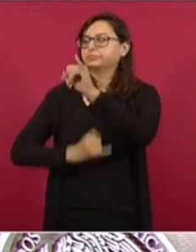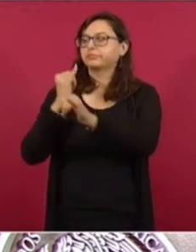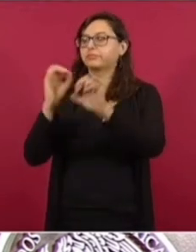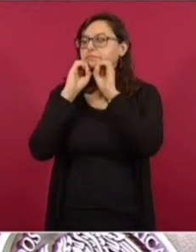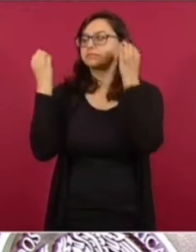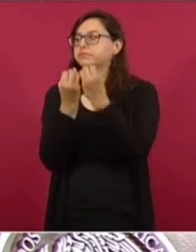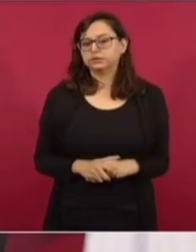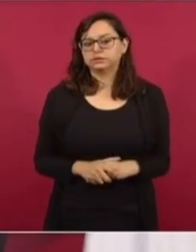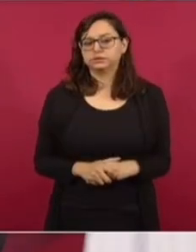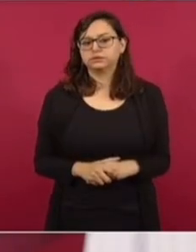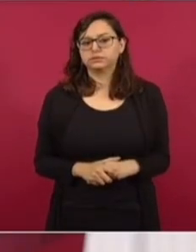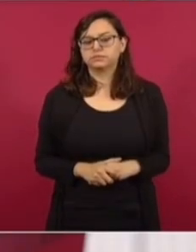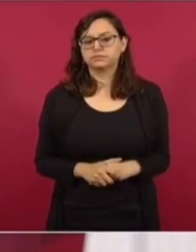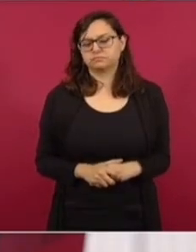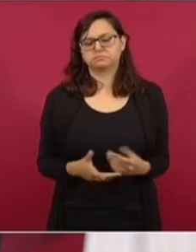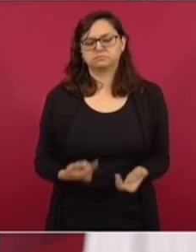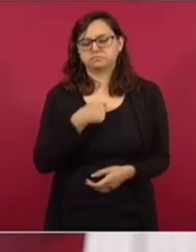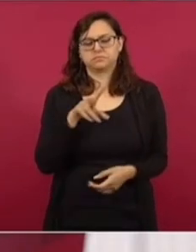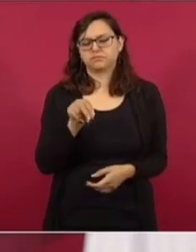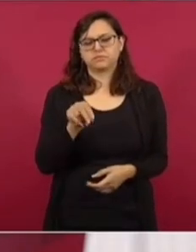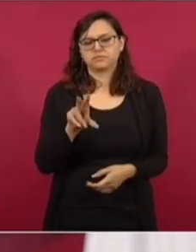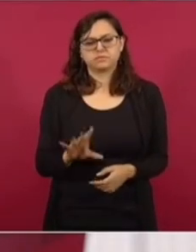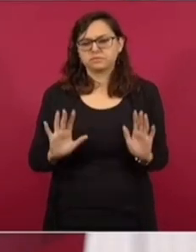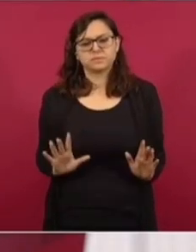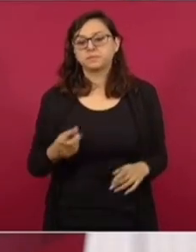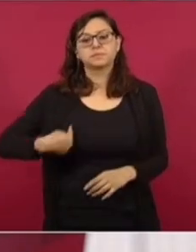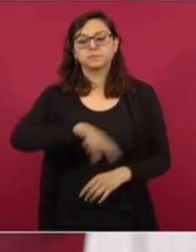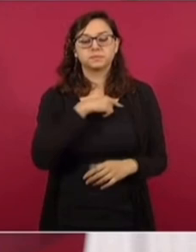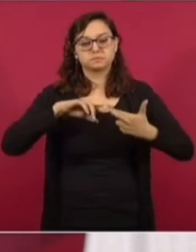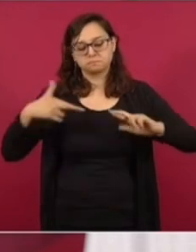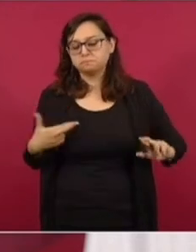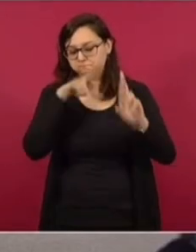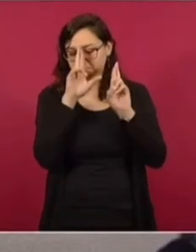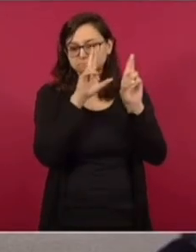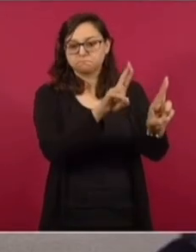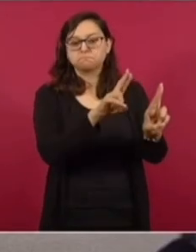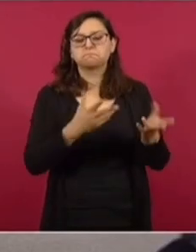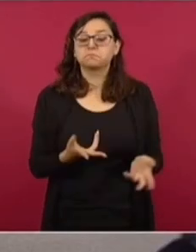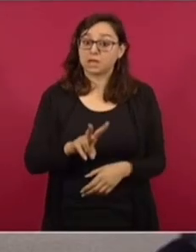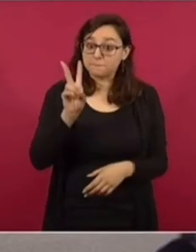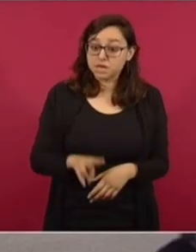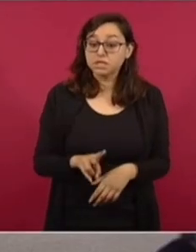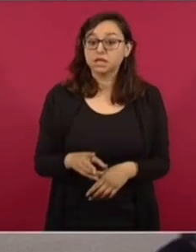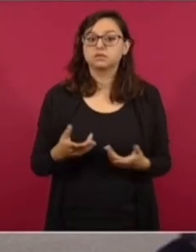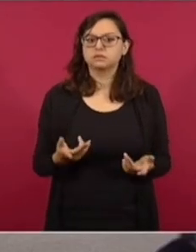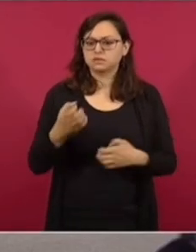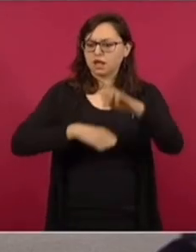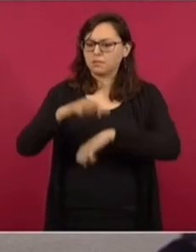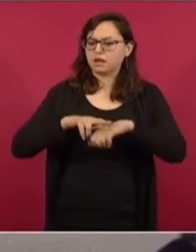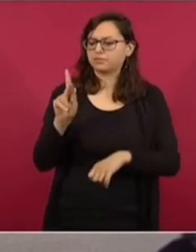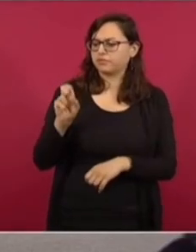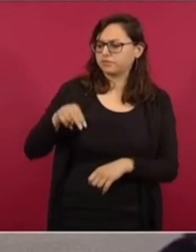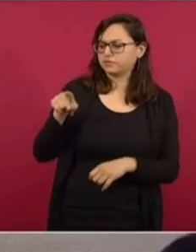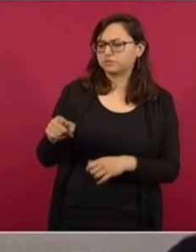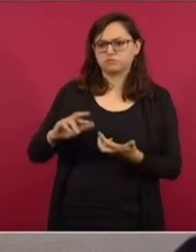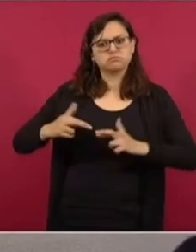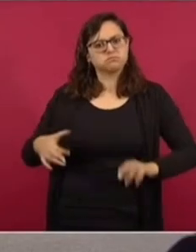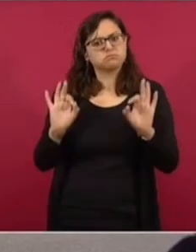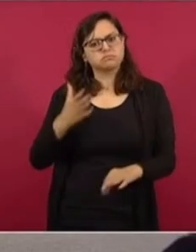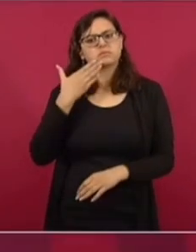a paneles internacionales y vamos a seguir siendo respetuosos. Y llevamos muy buena relación con Ken Salazar. Y entiendo, es que